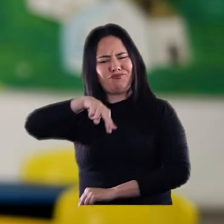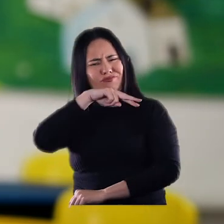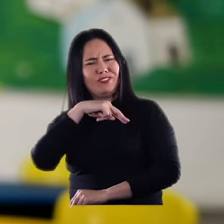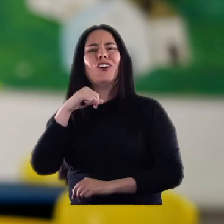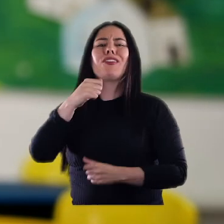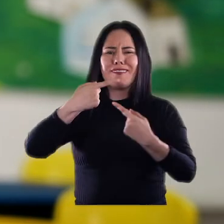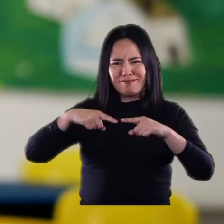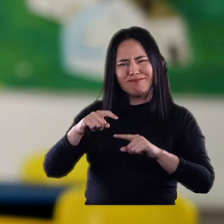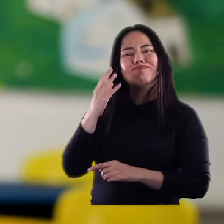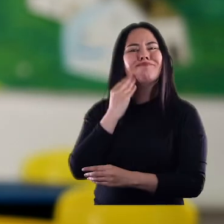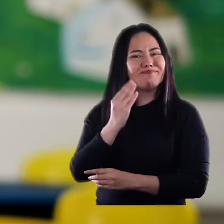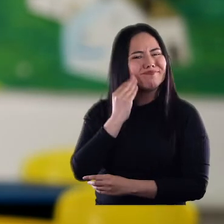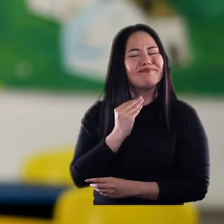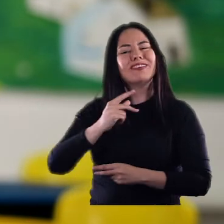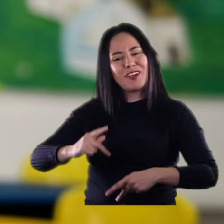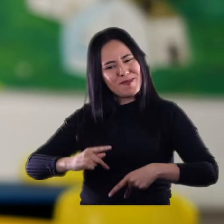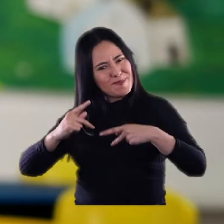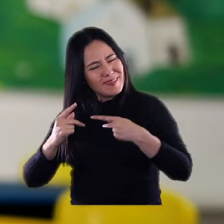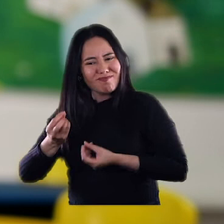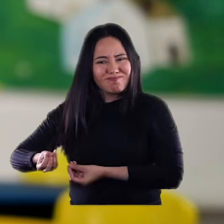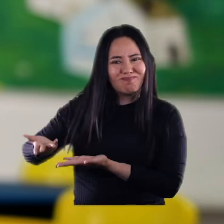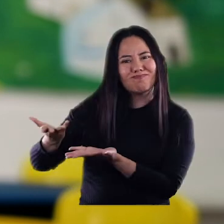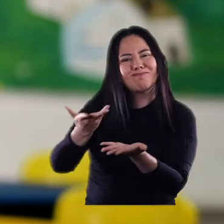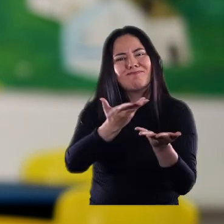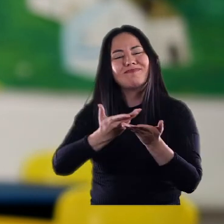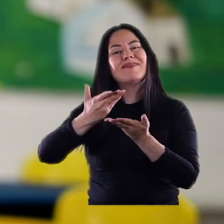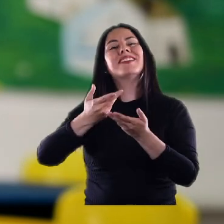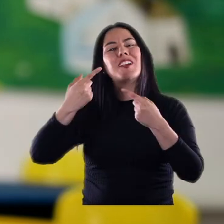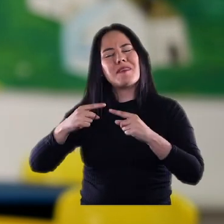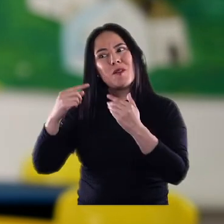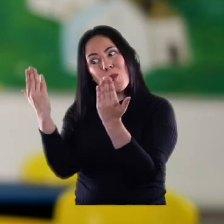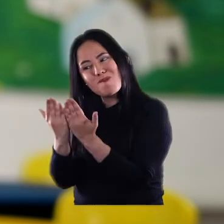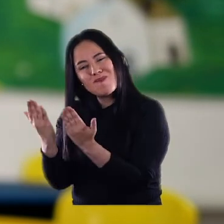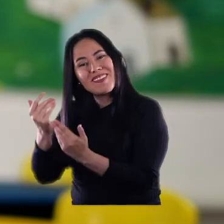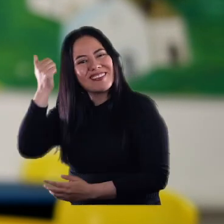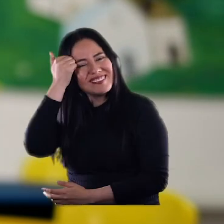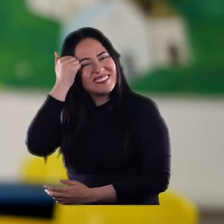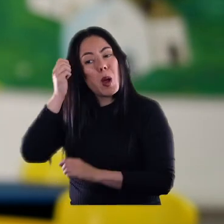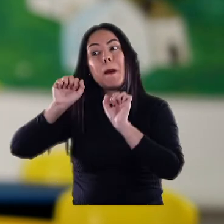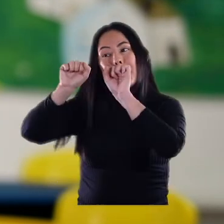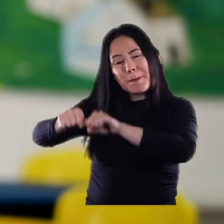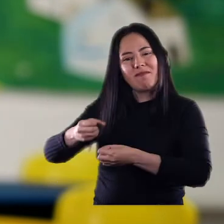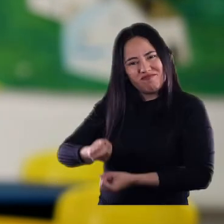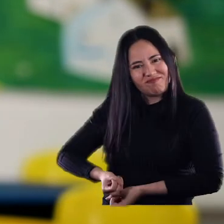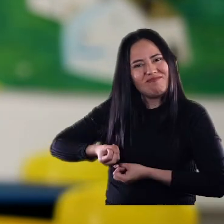hemos tenido en experiencias vivas para cada uno de nuestros educandos, donde ellos puedan